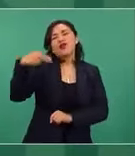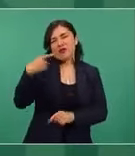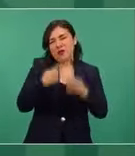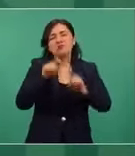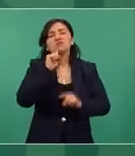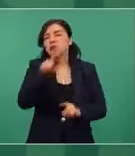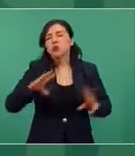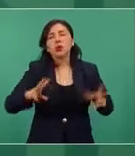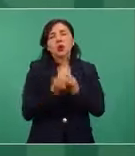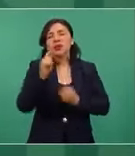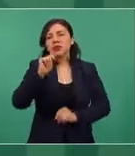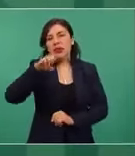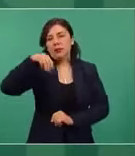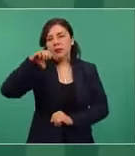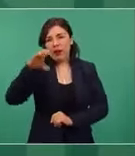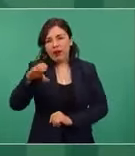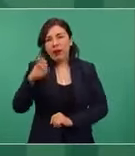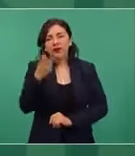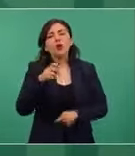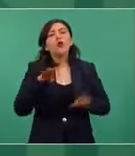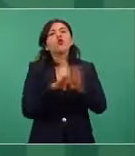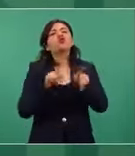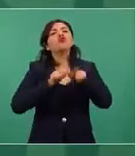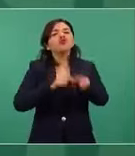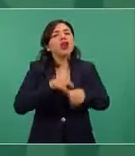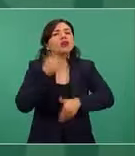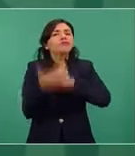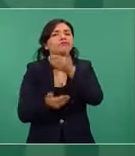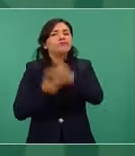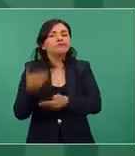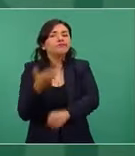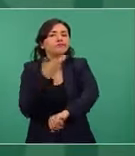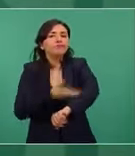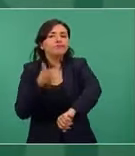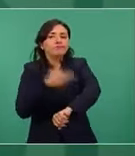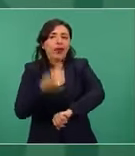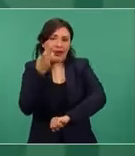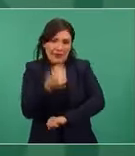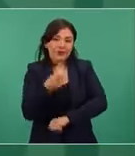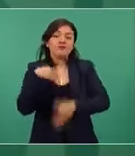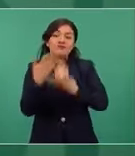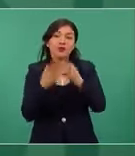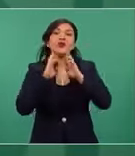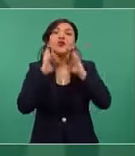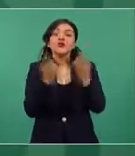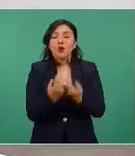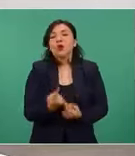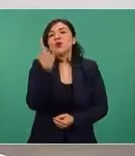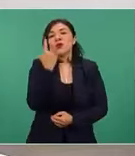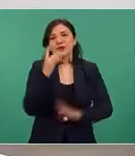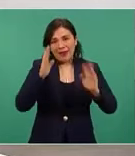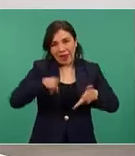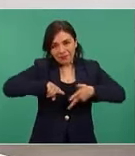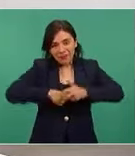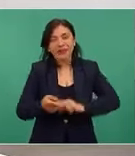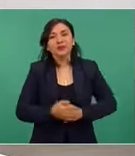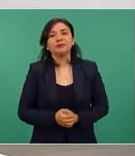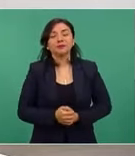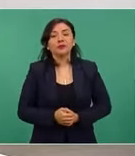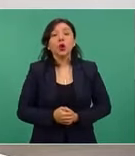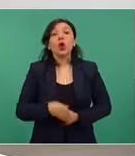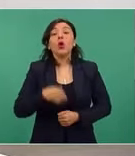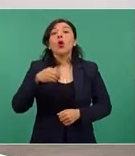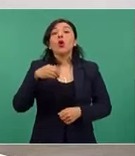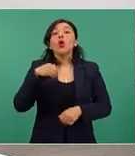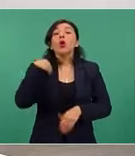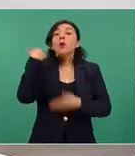¿Cómo vamos a tomar los siguientes pasos? Pues aquí está el siguiente paso, la novena cumbre. La décima cumbre